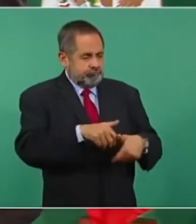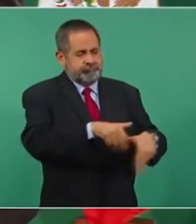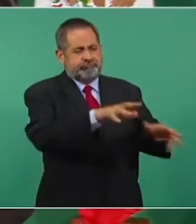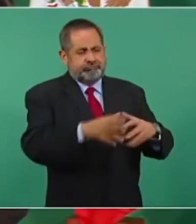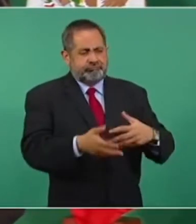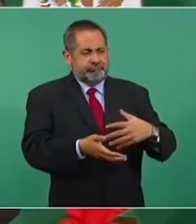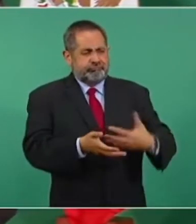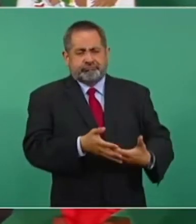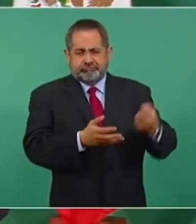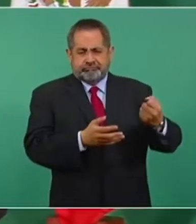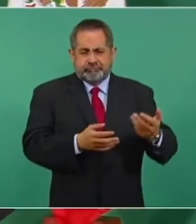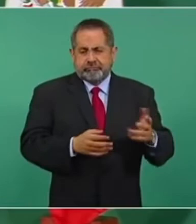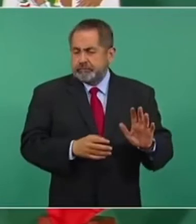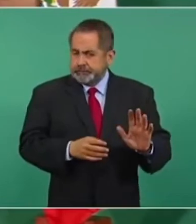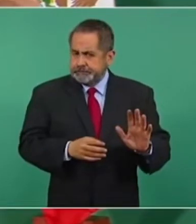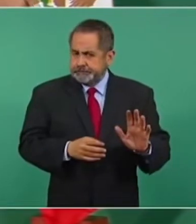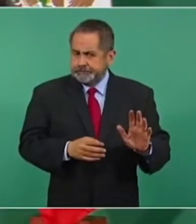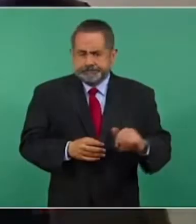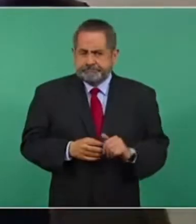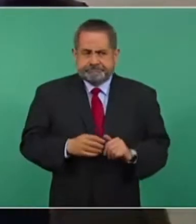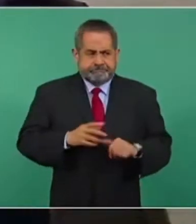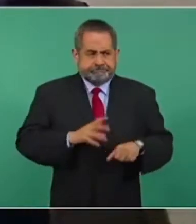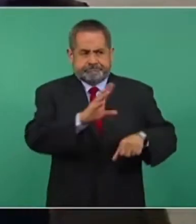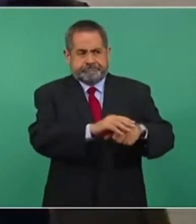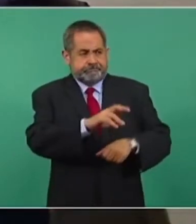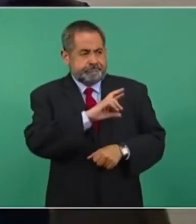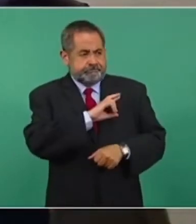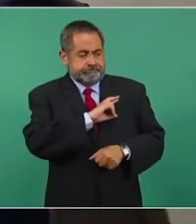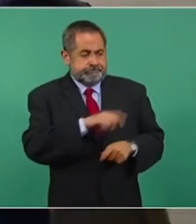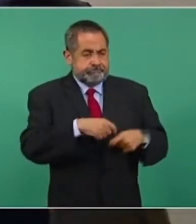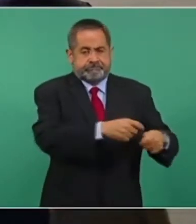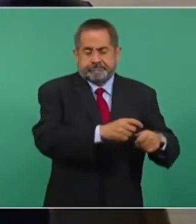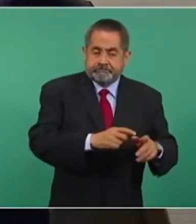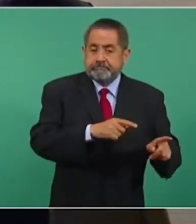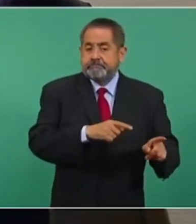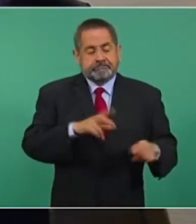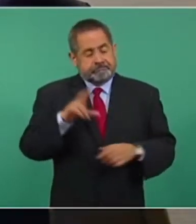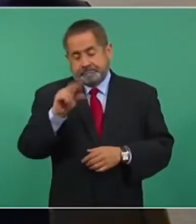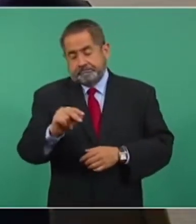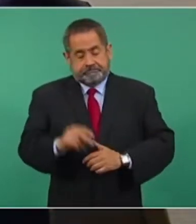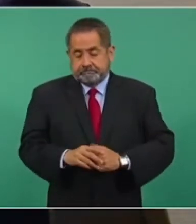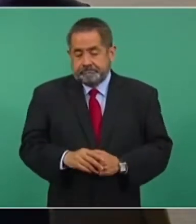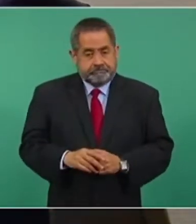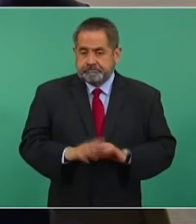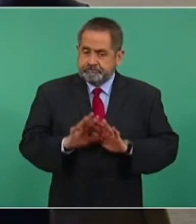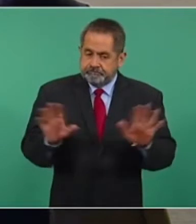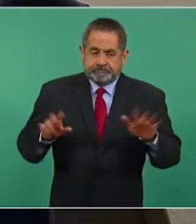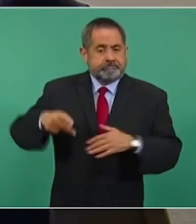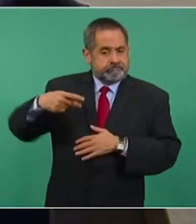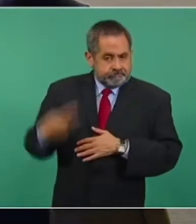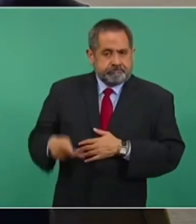concesiones privadas y no, el litio es